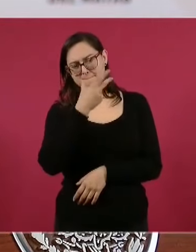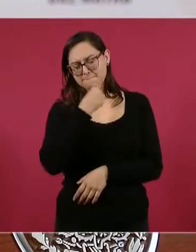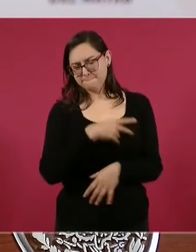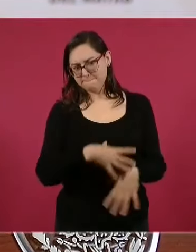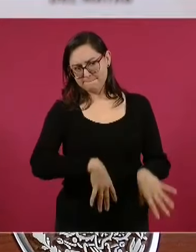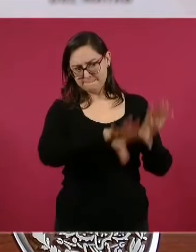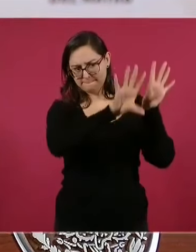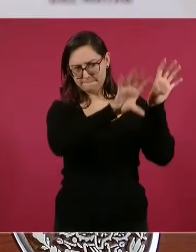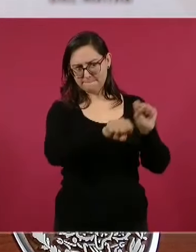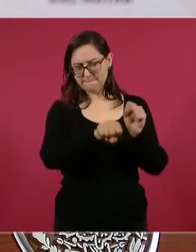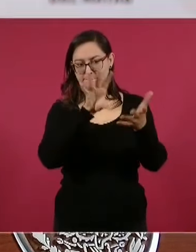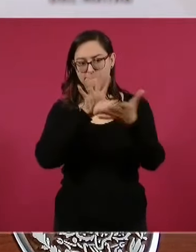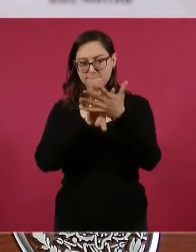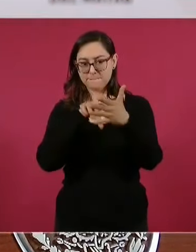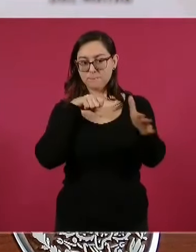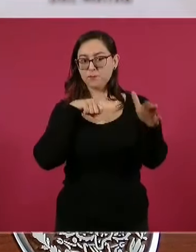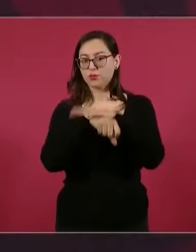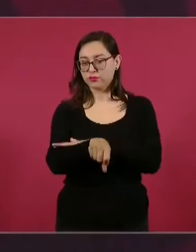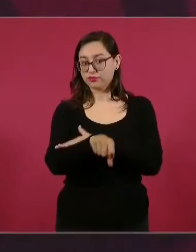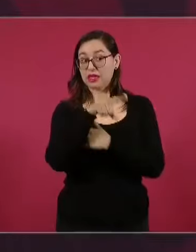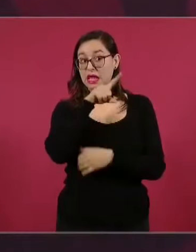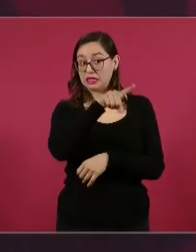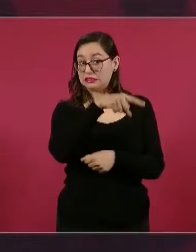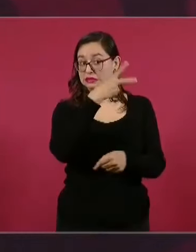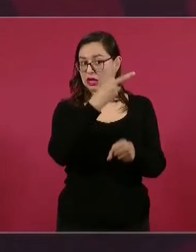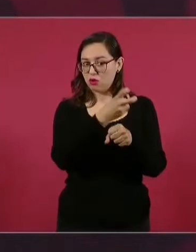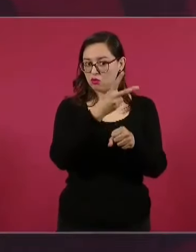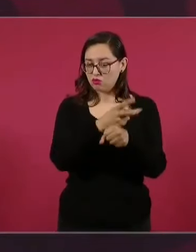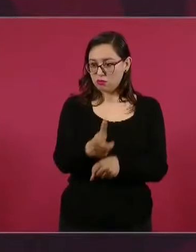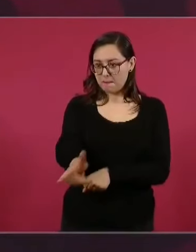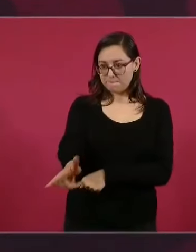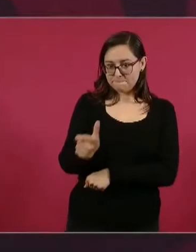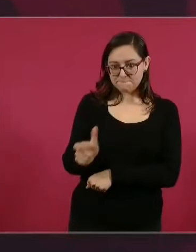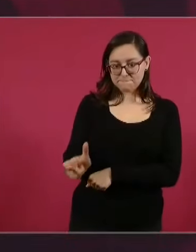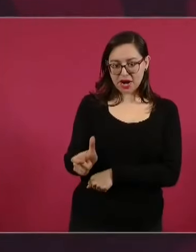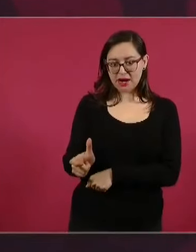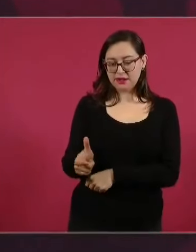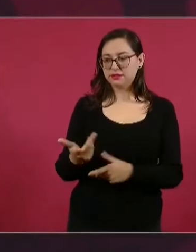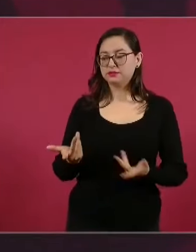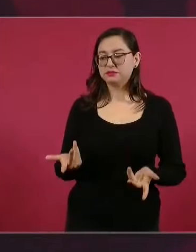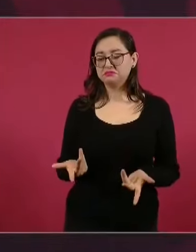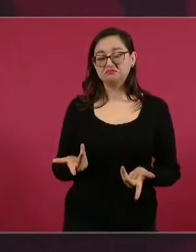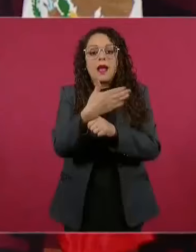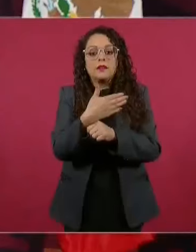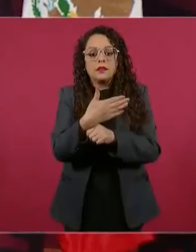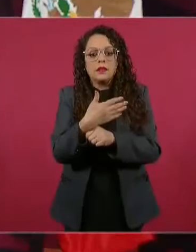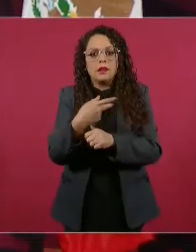¿Cuál segundo tirador en el asesinato de Colosio?